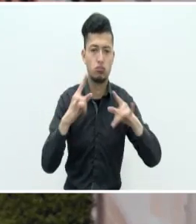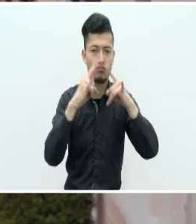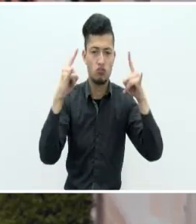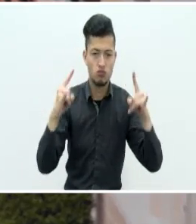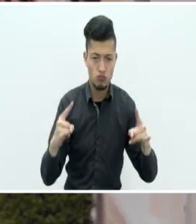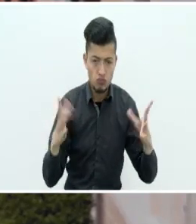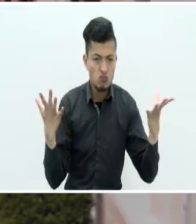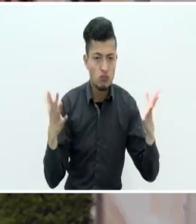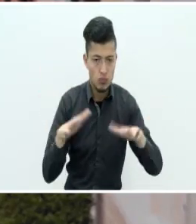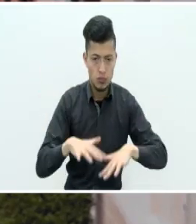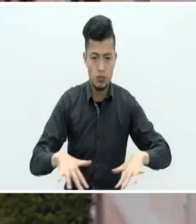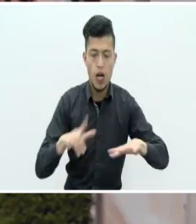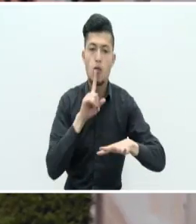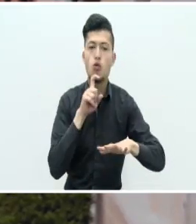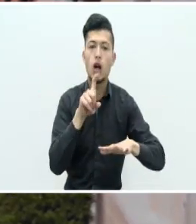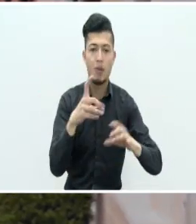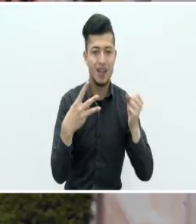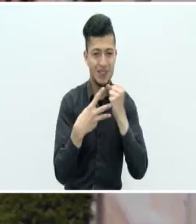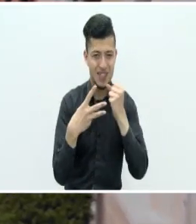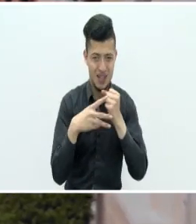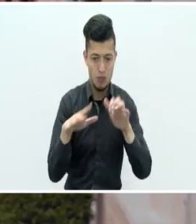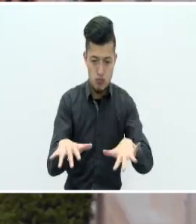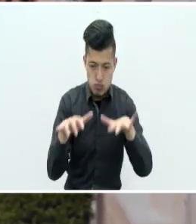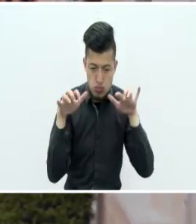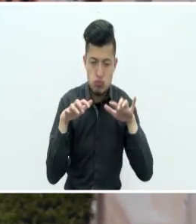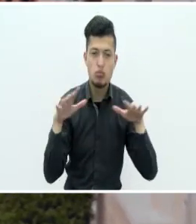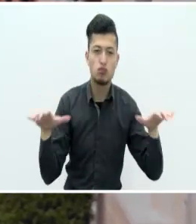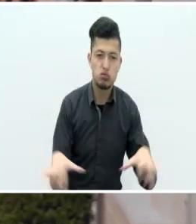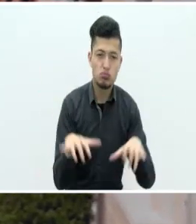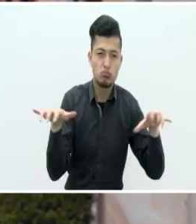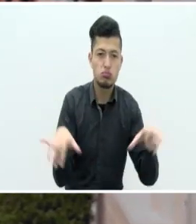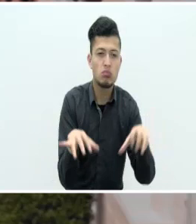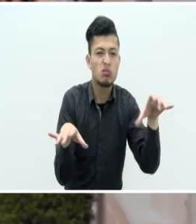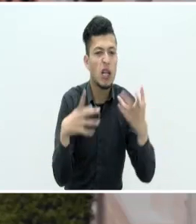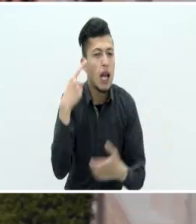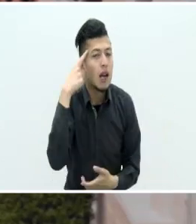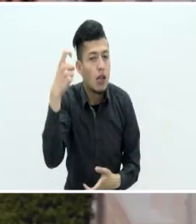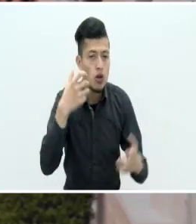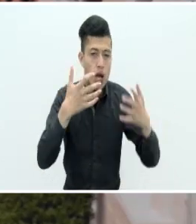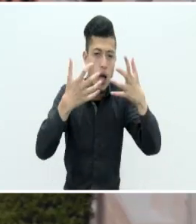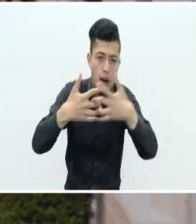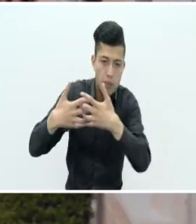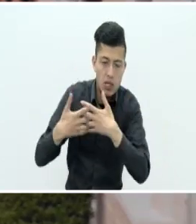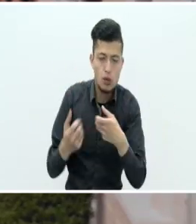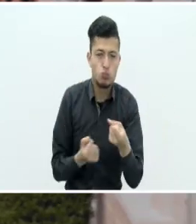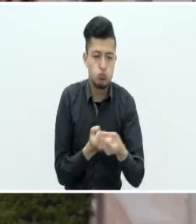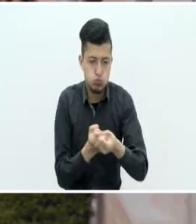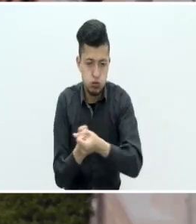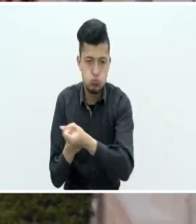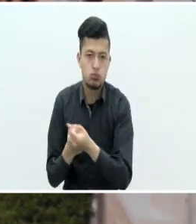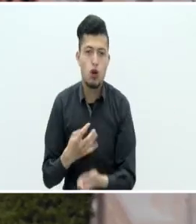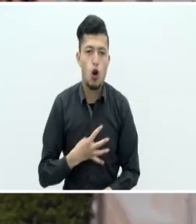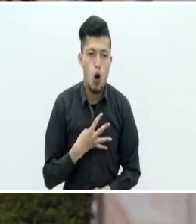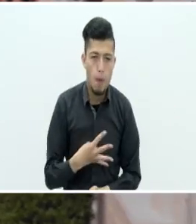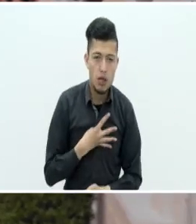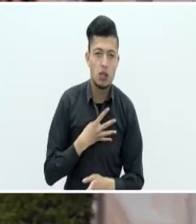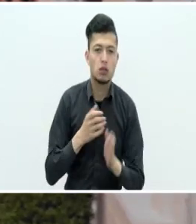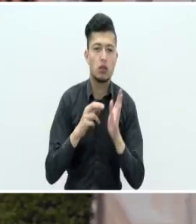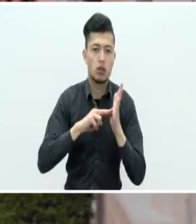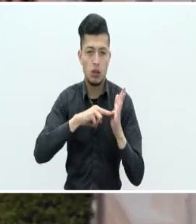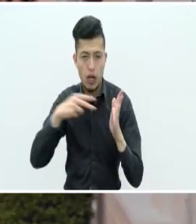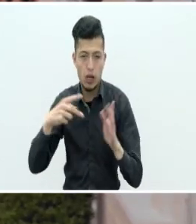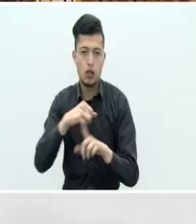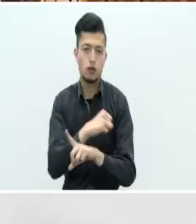en Bucaramanga y donde llevaron a cabo actividades para resolver retos empresariales y fortalecer sus competencias técnicas y